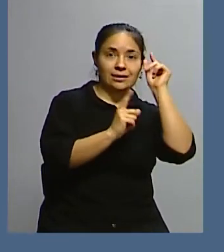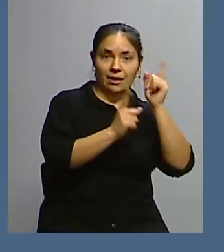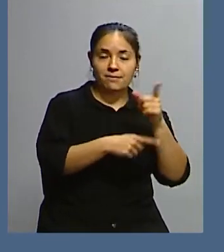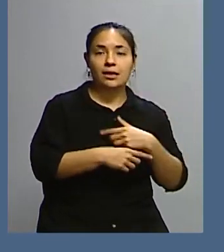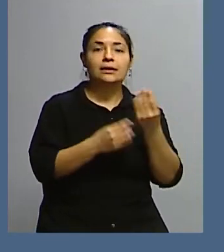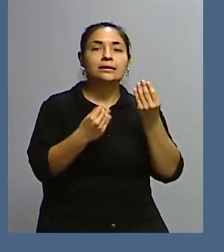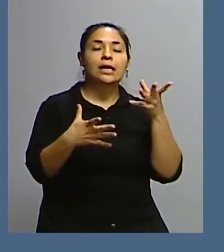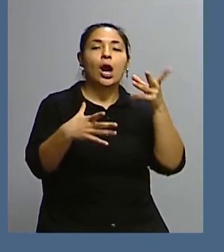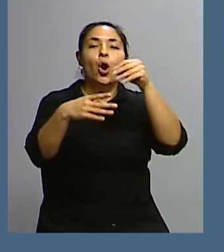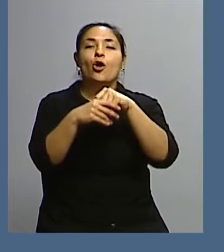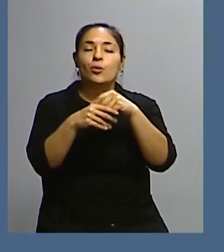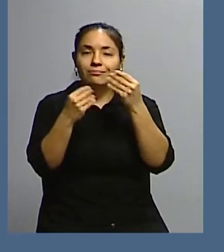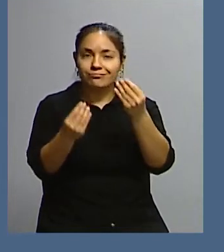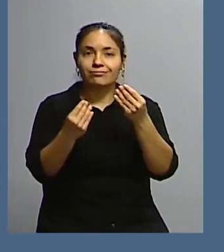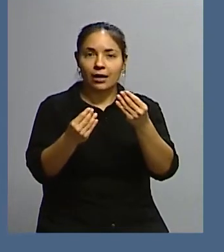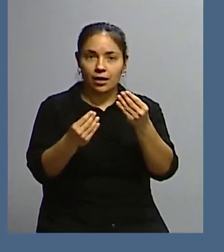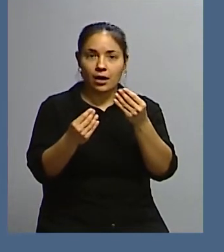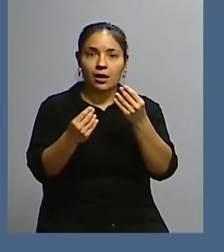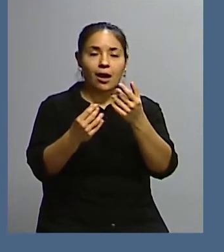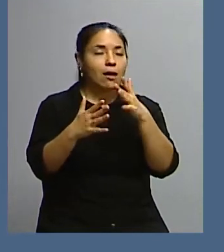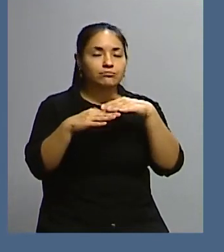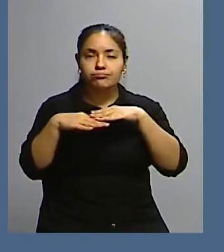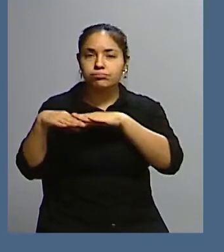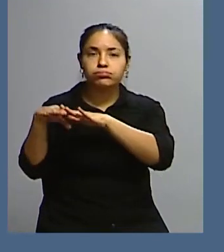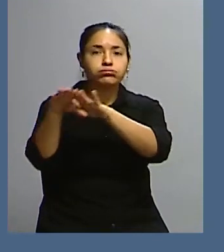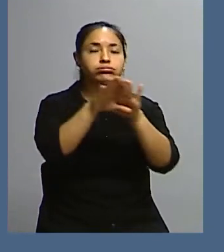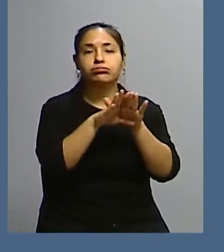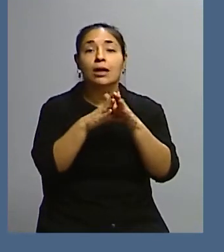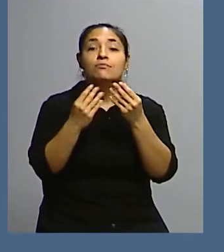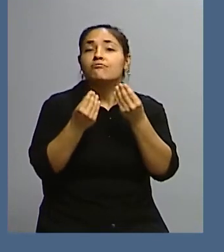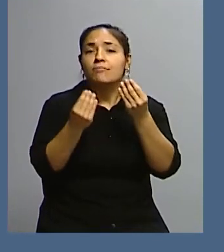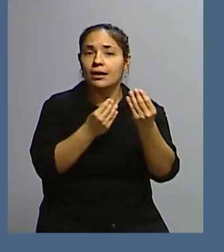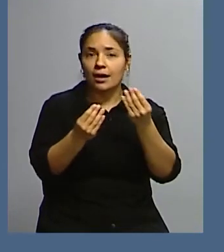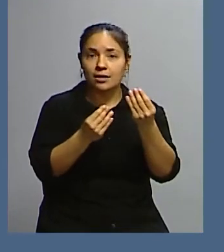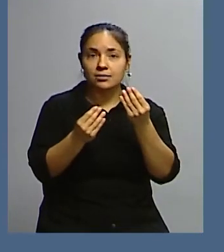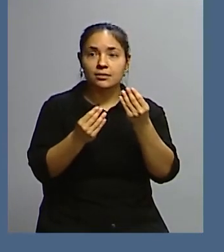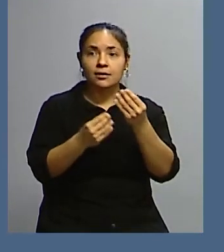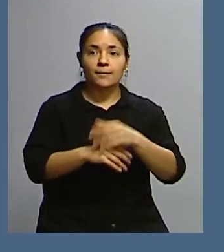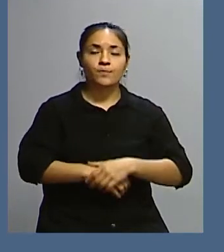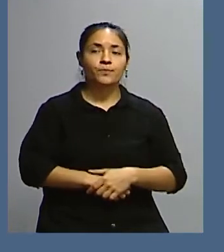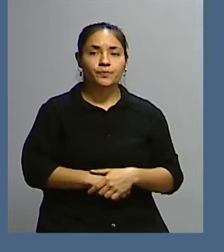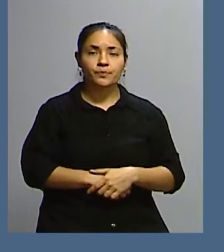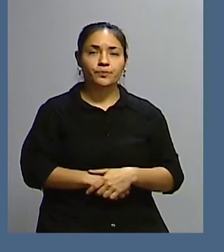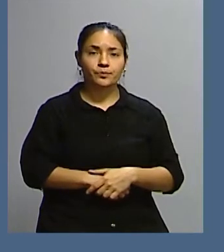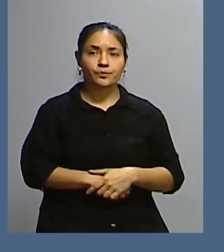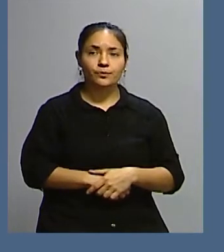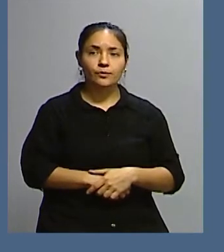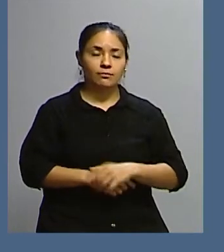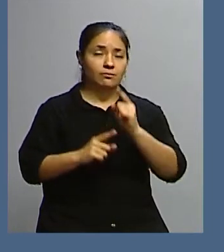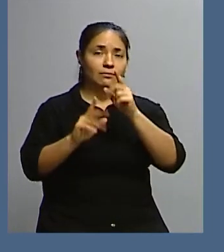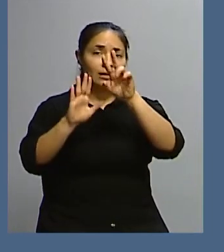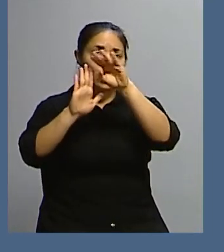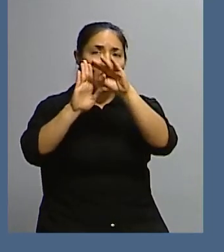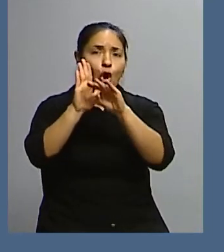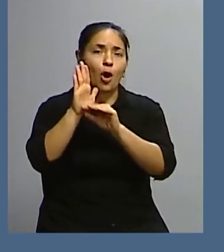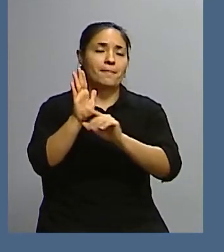incorporación justamente uniforme de todo lo que significa el acervo normativo y